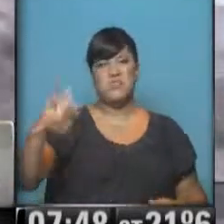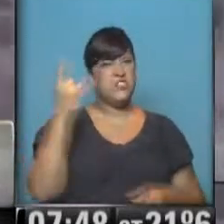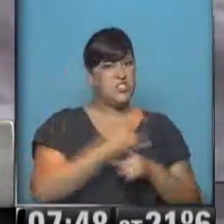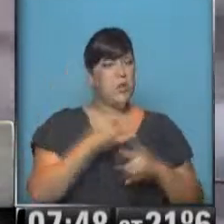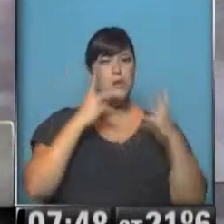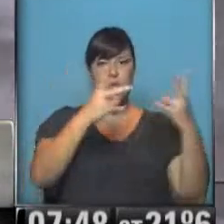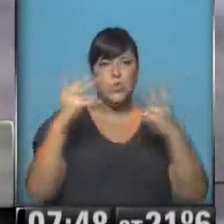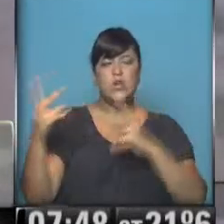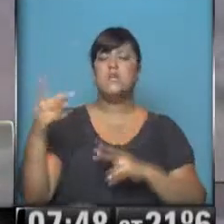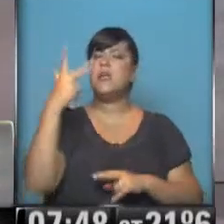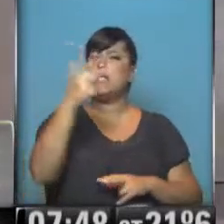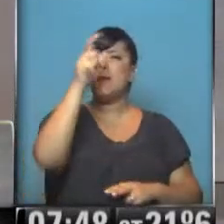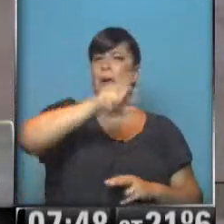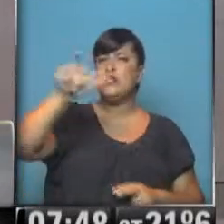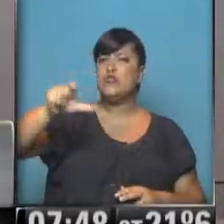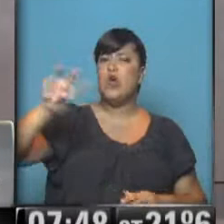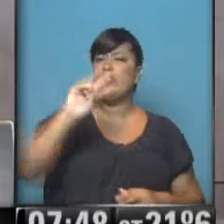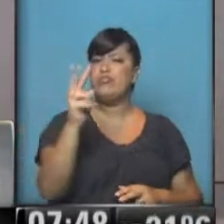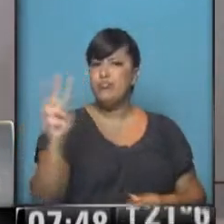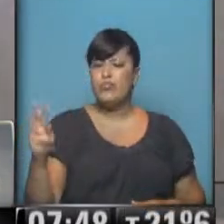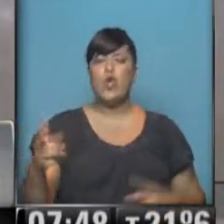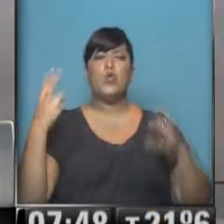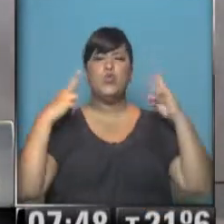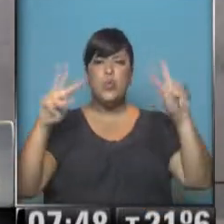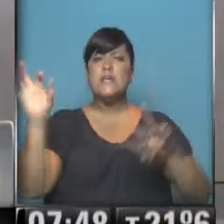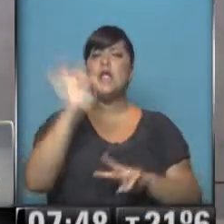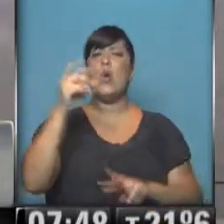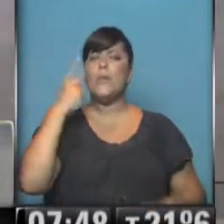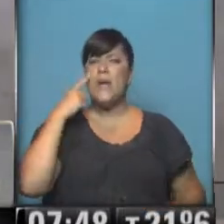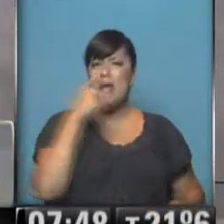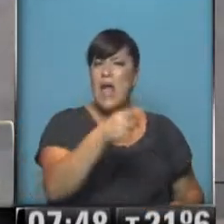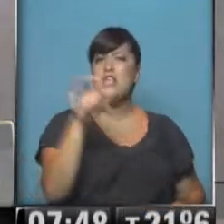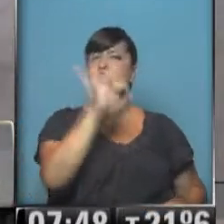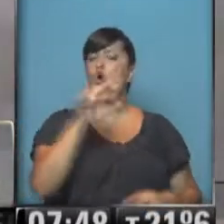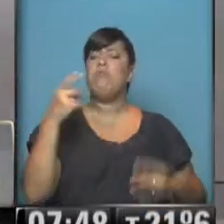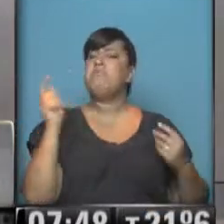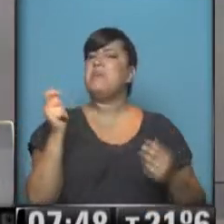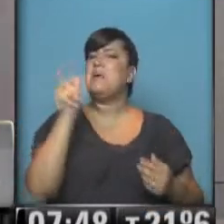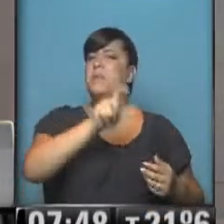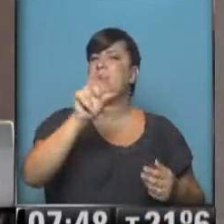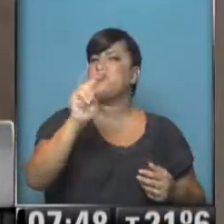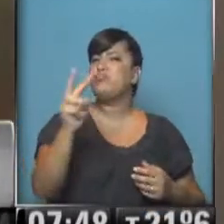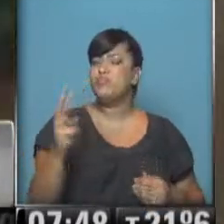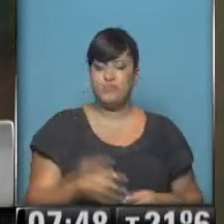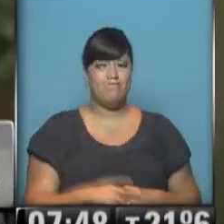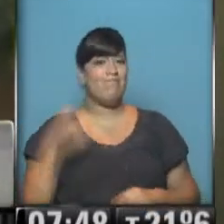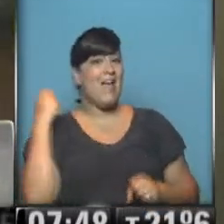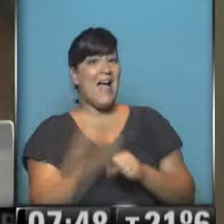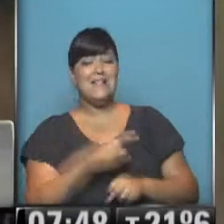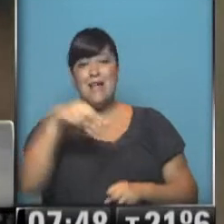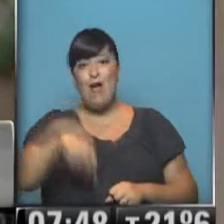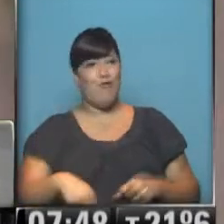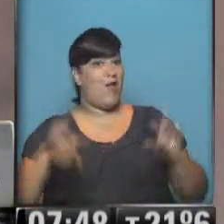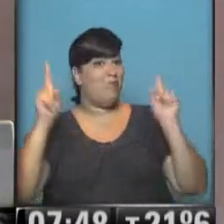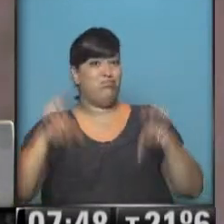¿qué nos puede decir de las tres personas que perdieron la vida? ¿Eran turistas, eran habitantes de la ciudad? Por el momento no sabemos